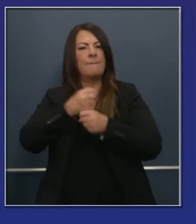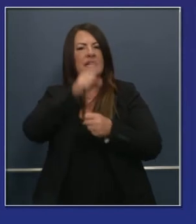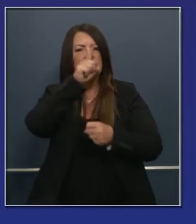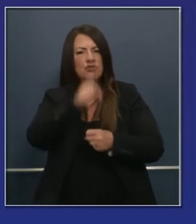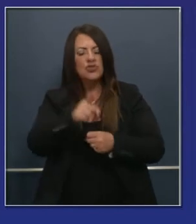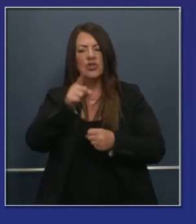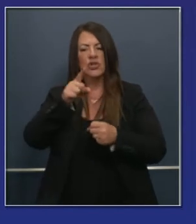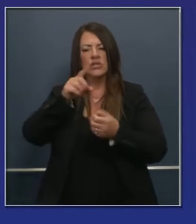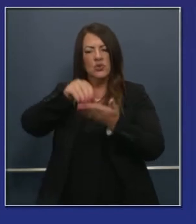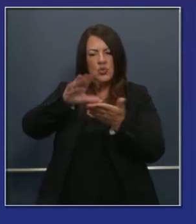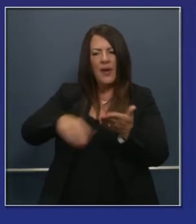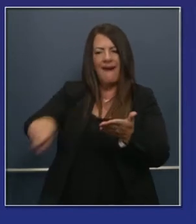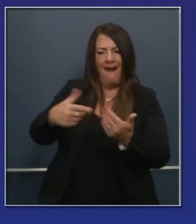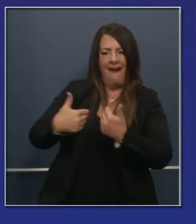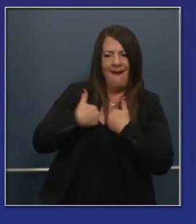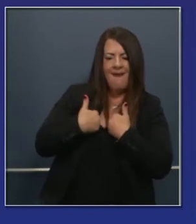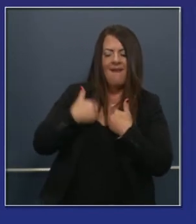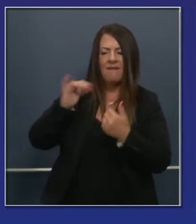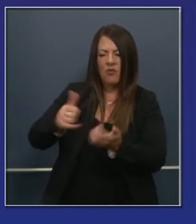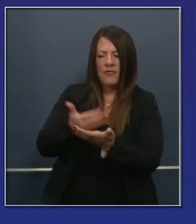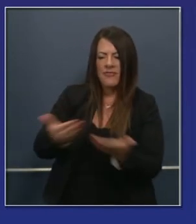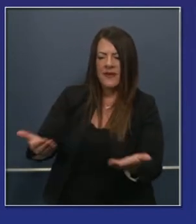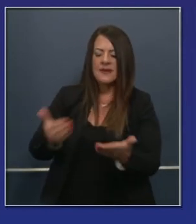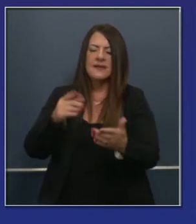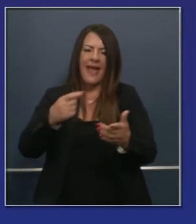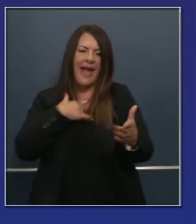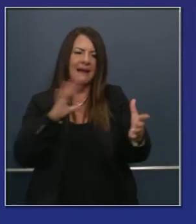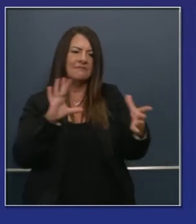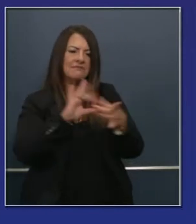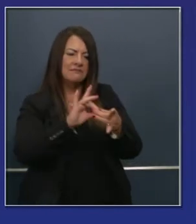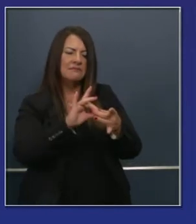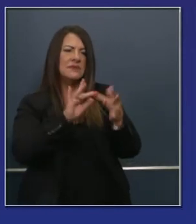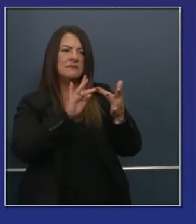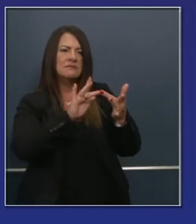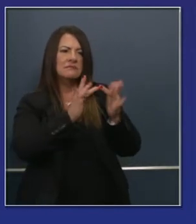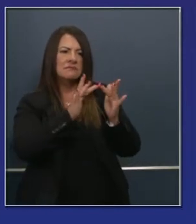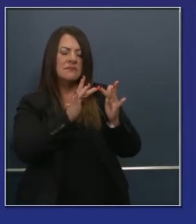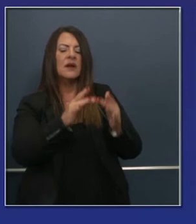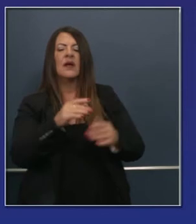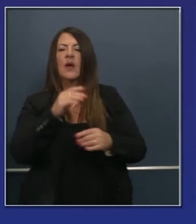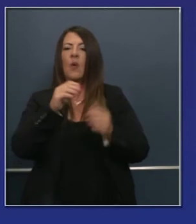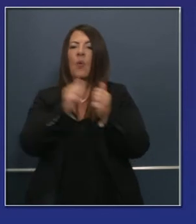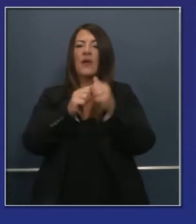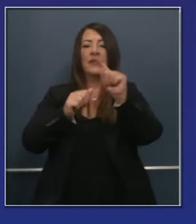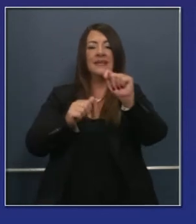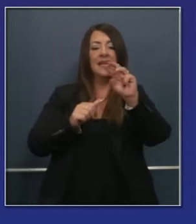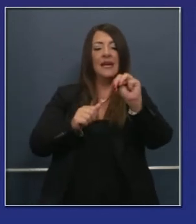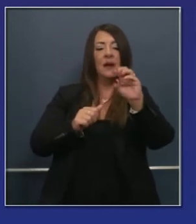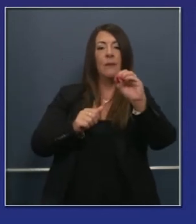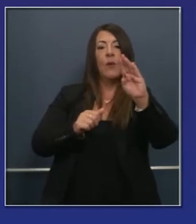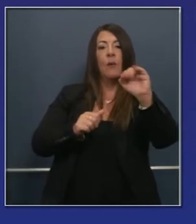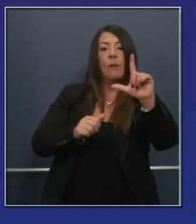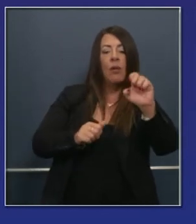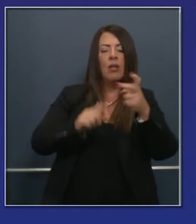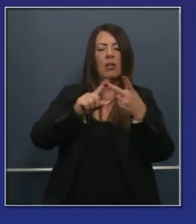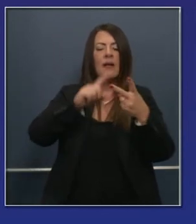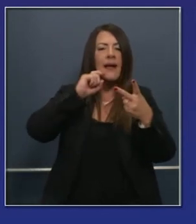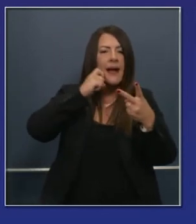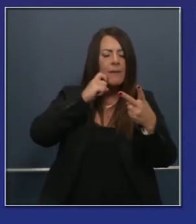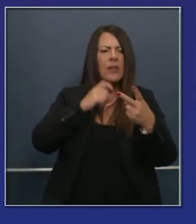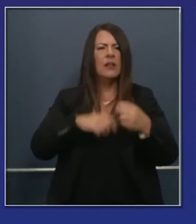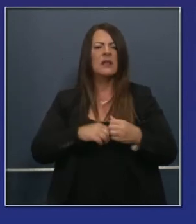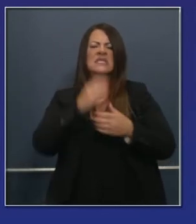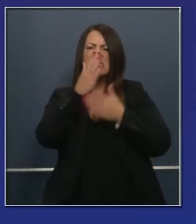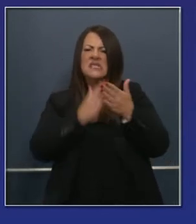estudiantes tengan los dispositivos que necesitan. Gracias a Apple T-Mobile para conectarlos